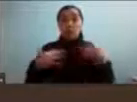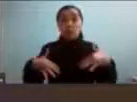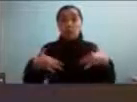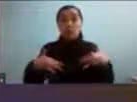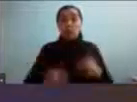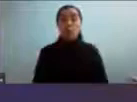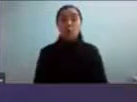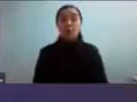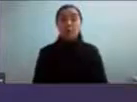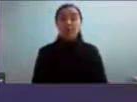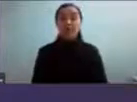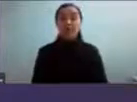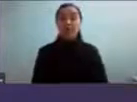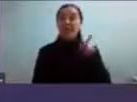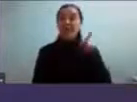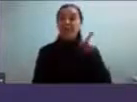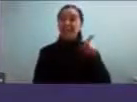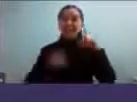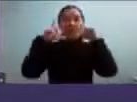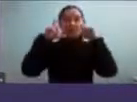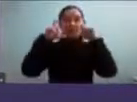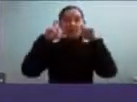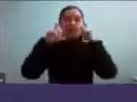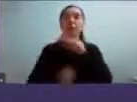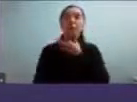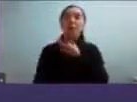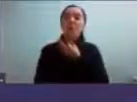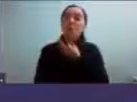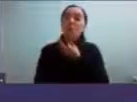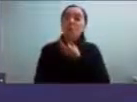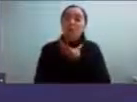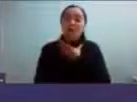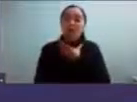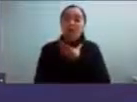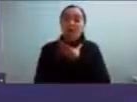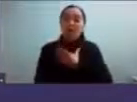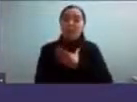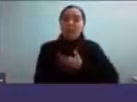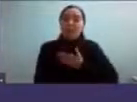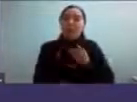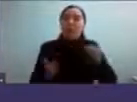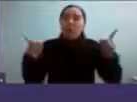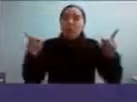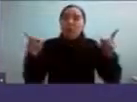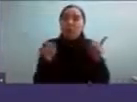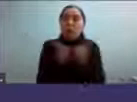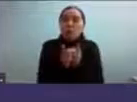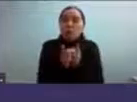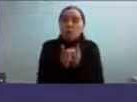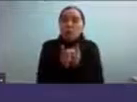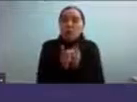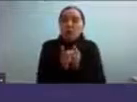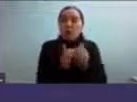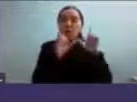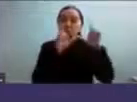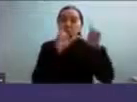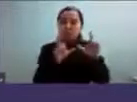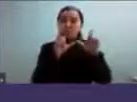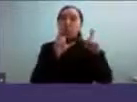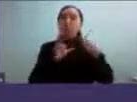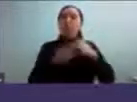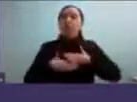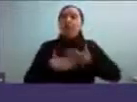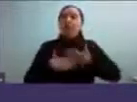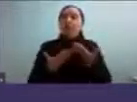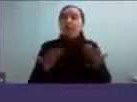Bueno, esta foto me gusta mucho porque siento que es como una síntesis de lo que yo sentía en realidad en ese momento.